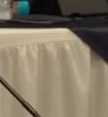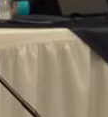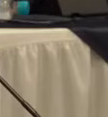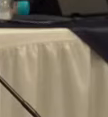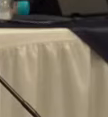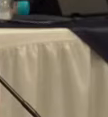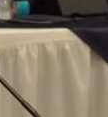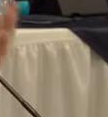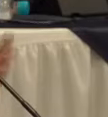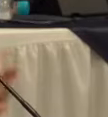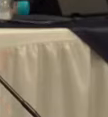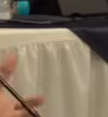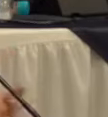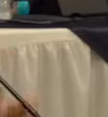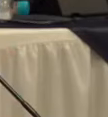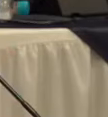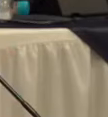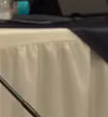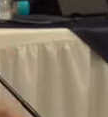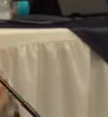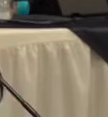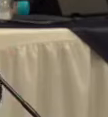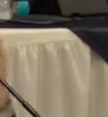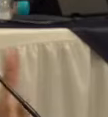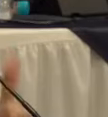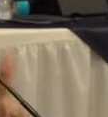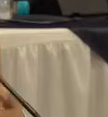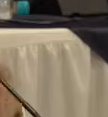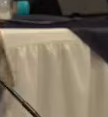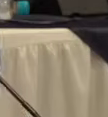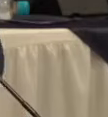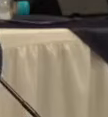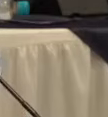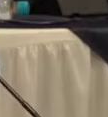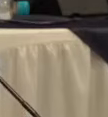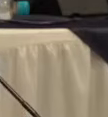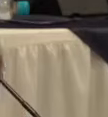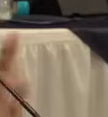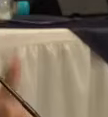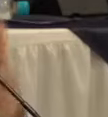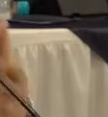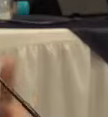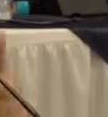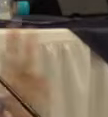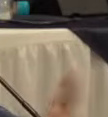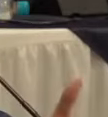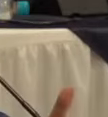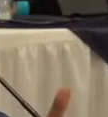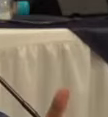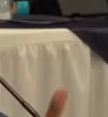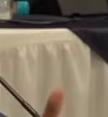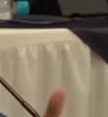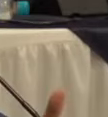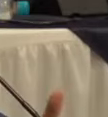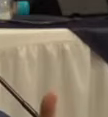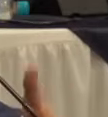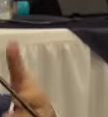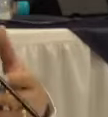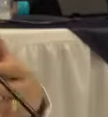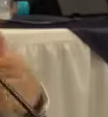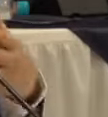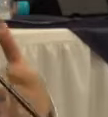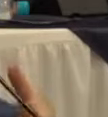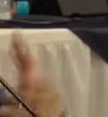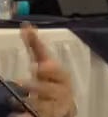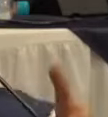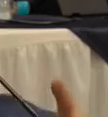en que se avecina la apertura, es cuando más conscientes debemos de ser de la